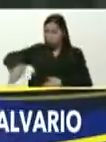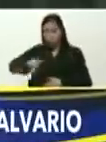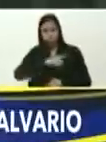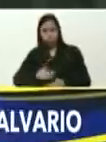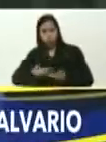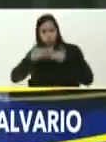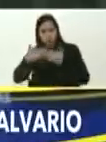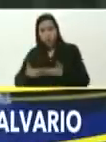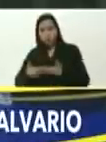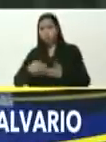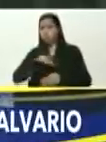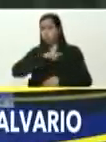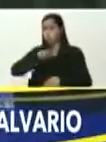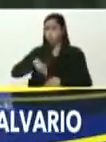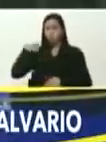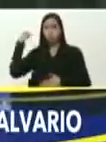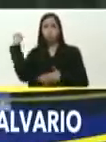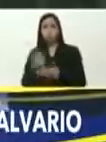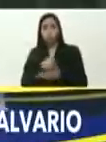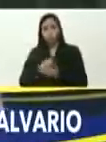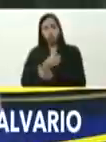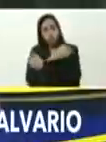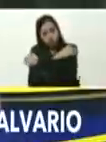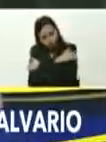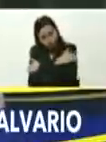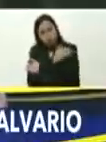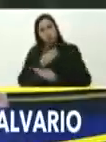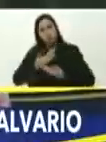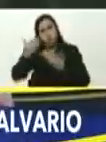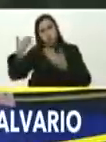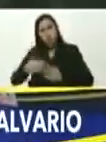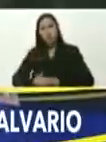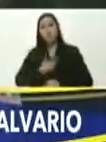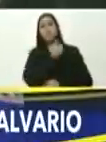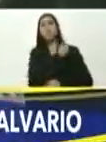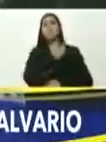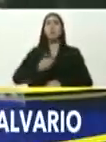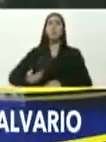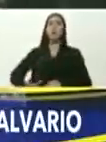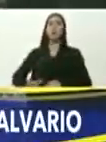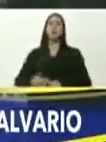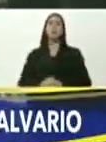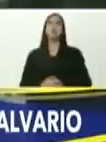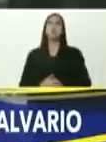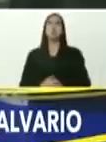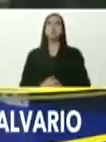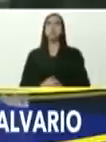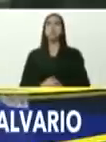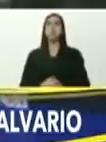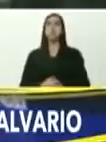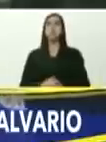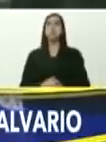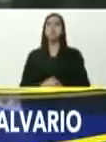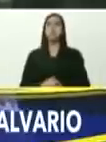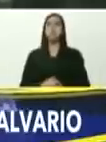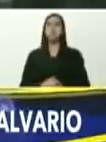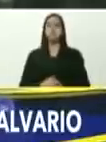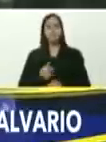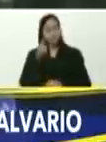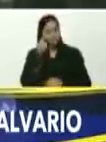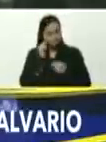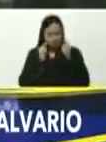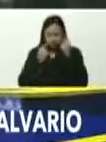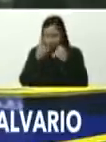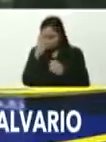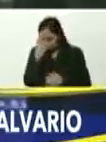quedamos, presidente, le mando un abrazo, y, y, ¿qué le puedo decir, con estas lágrimas, que tengo